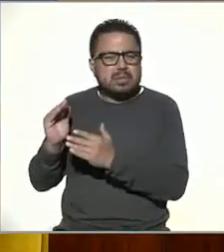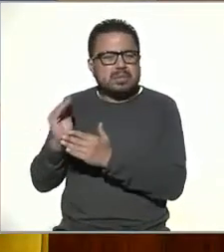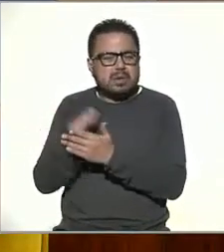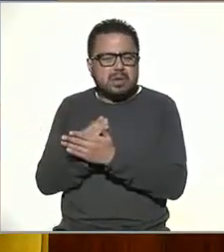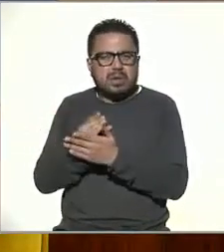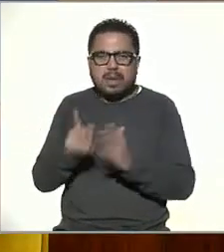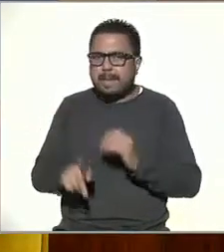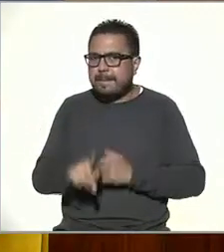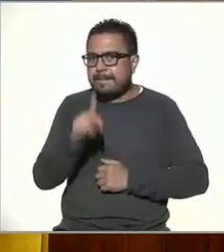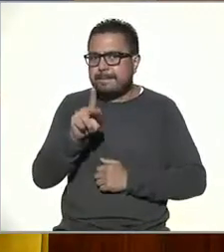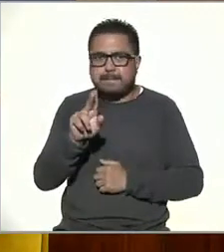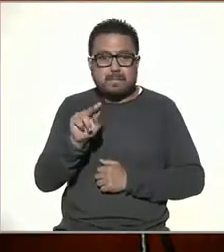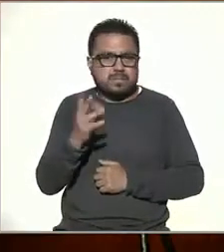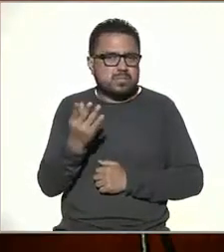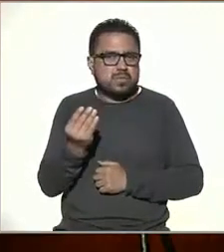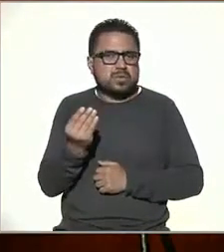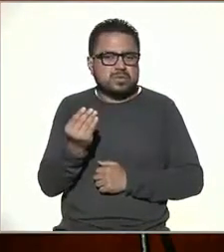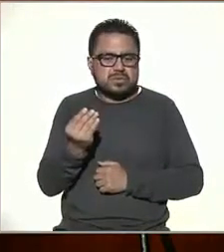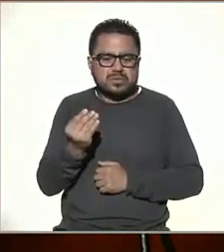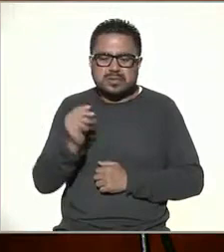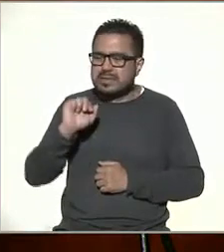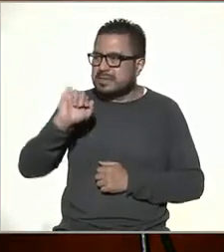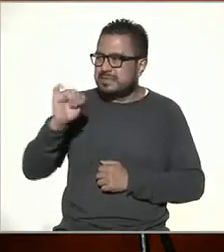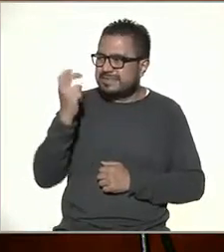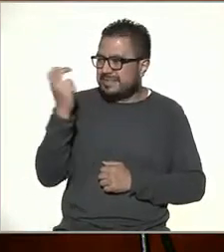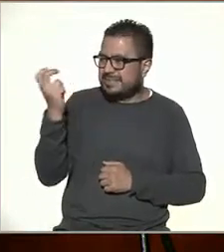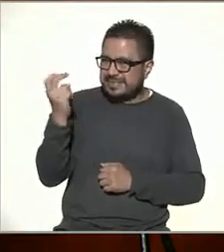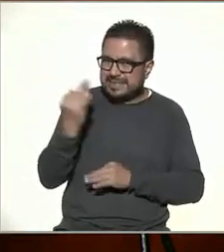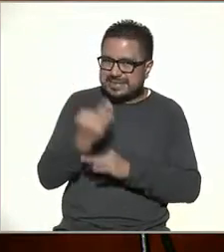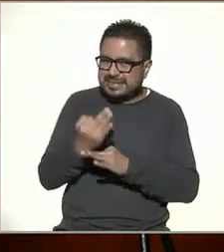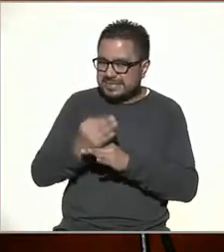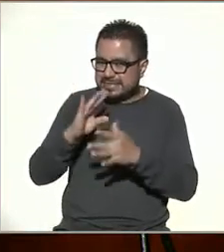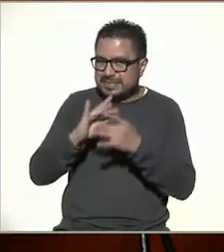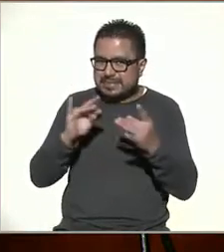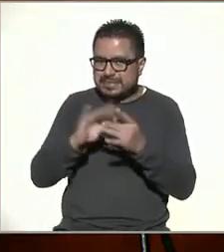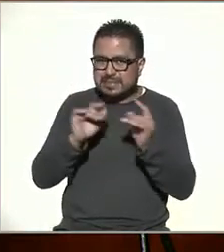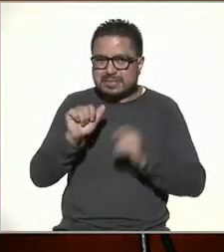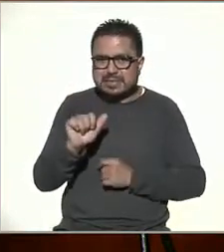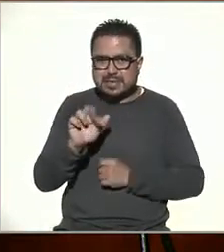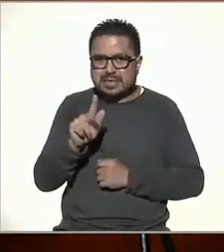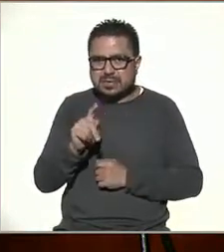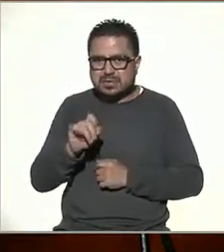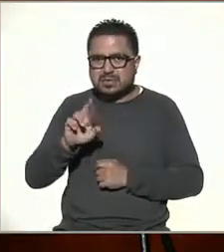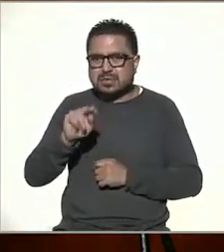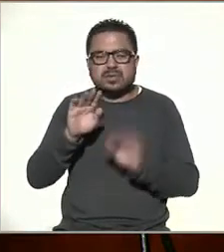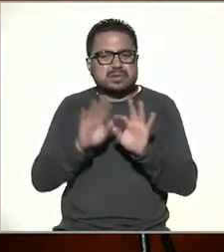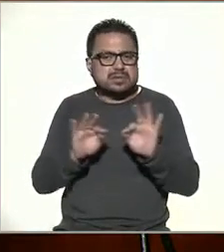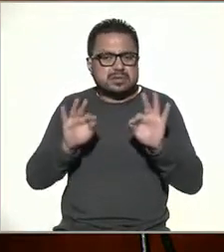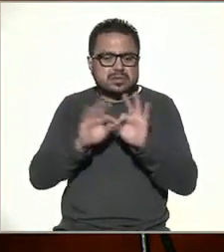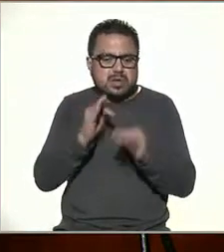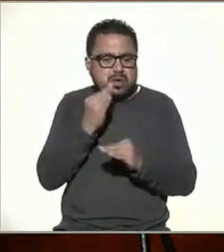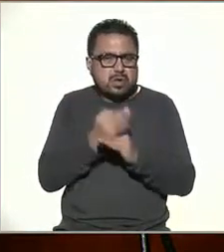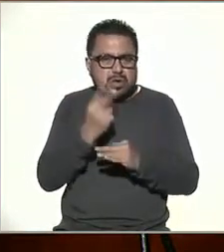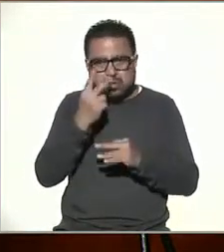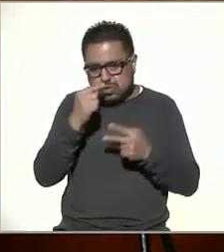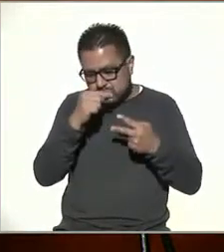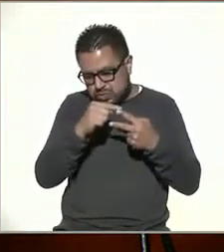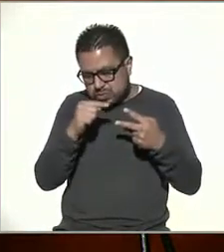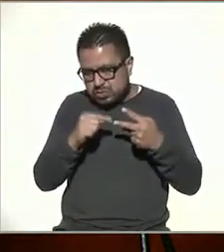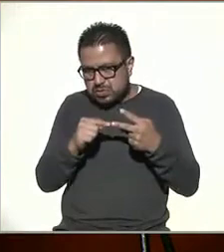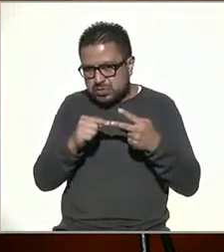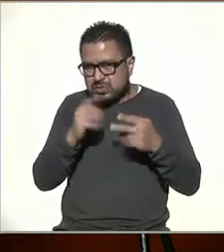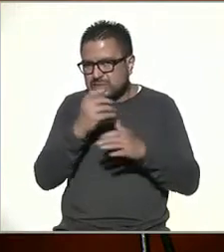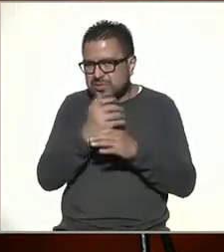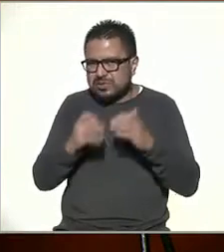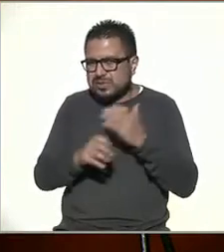no tanto. Justamente lo que comenta Arturo es muy importante, porque hoy en día hay que hablar de dos brechas. Una brecha,